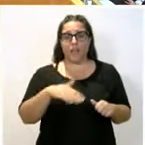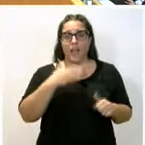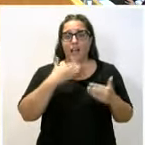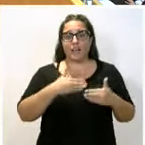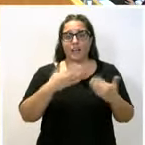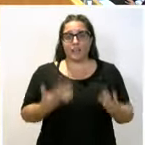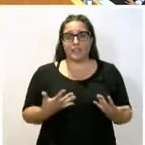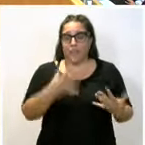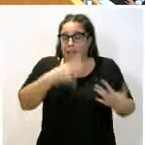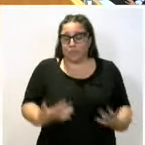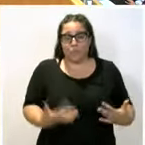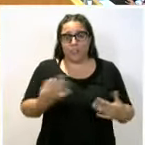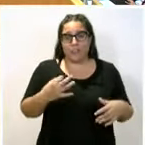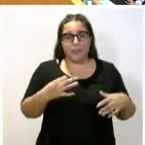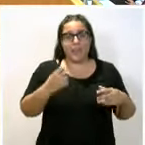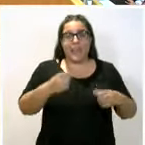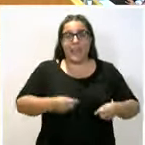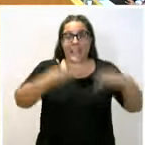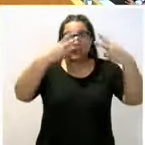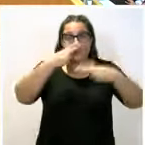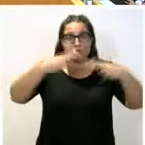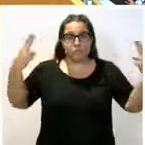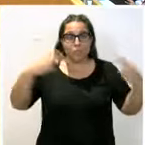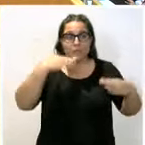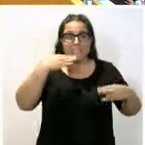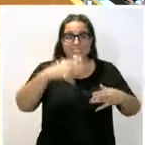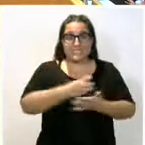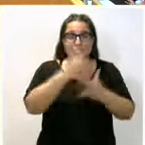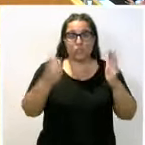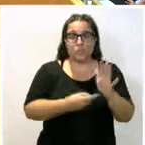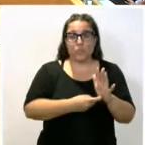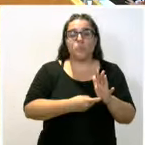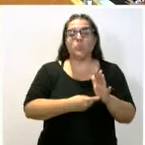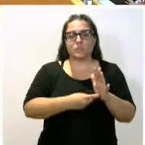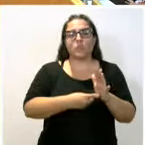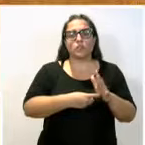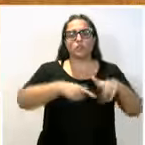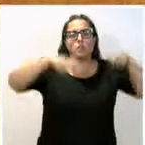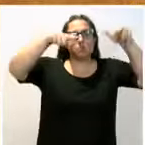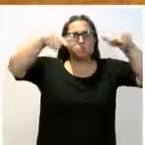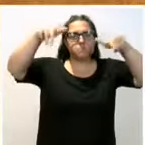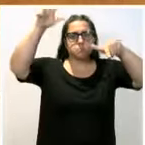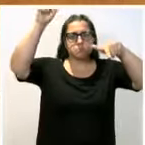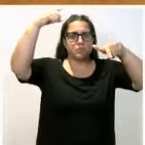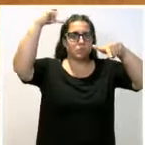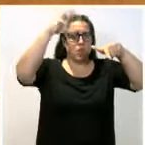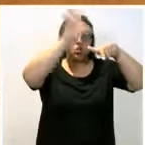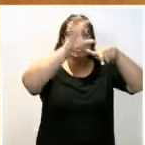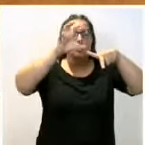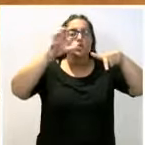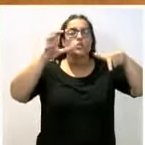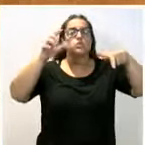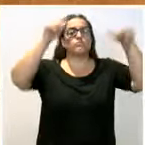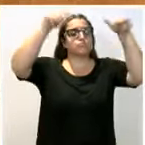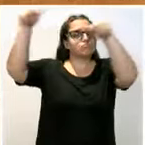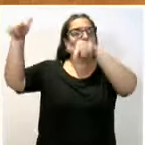públicos la colocación de esas placas fotovoltaicas que nos permita generar electricidad de modo